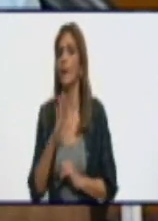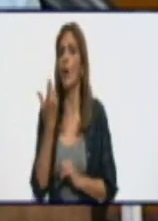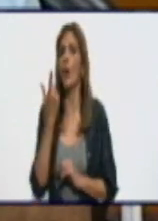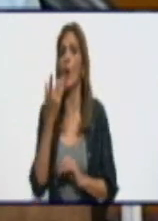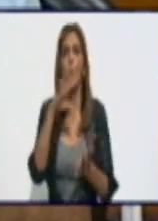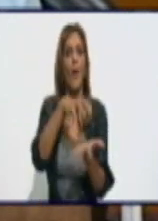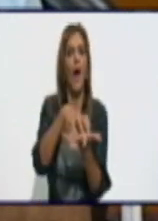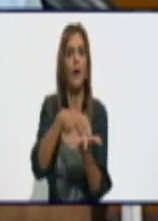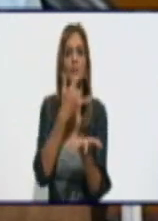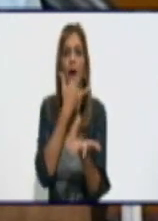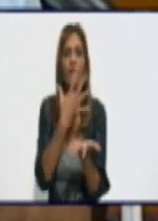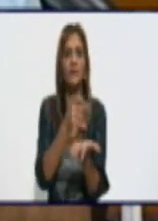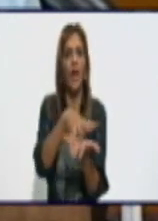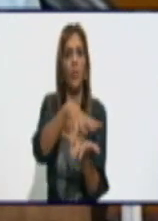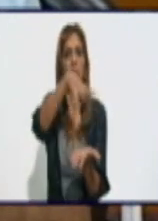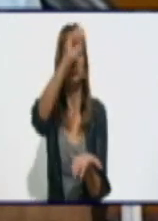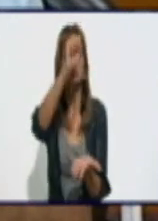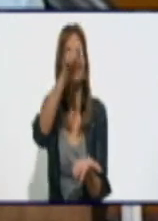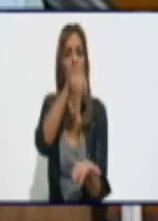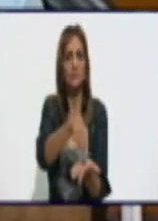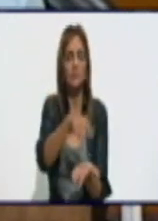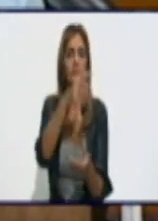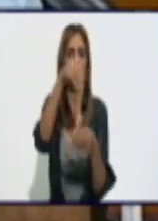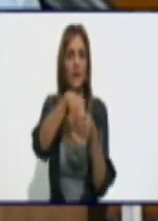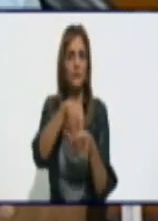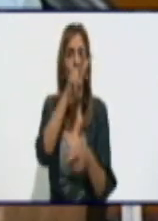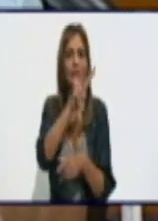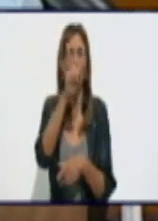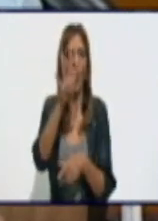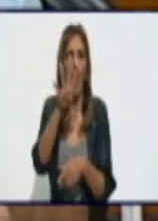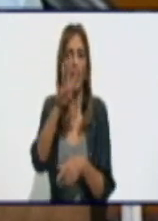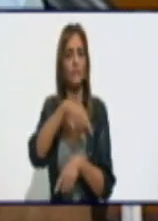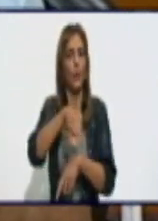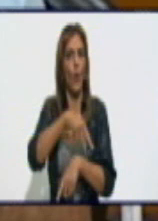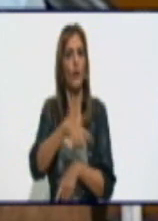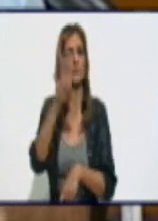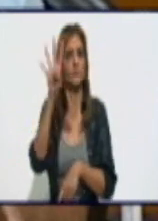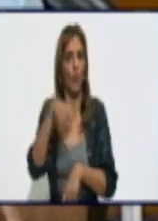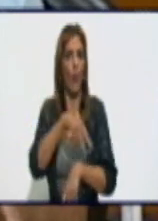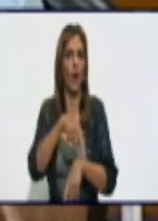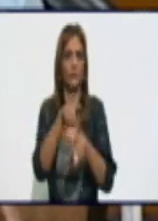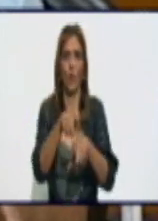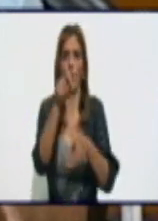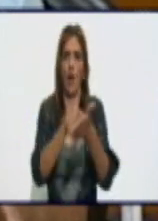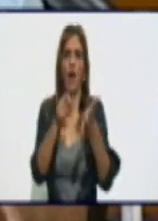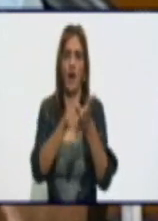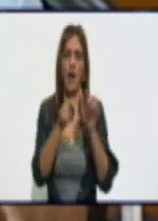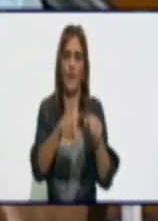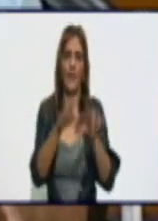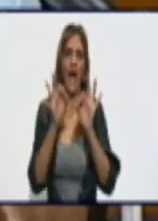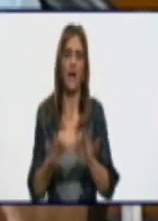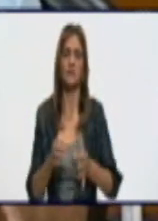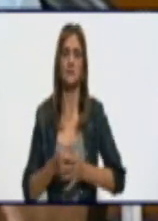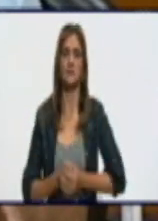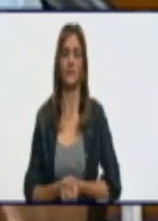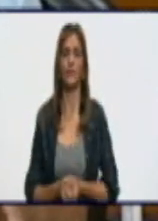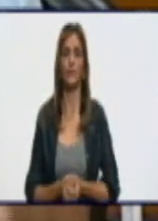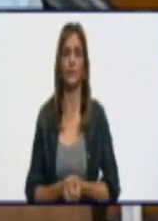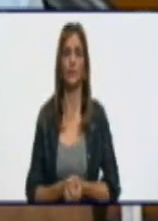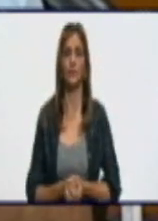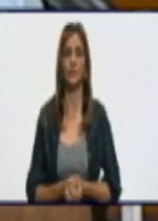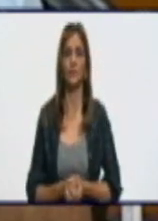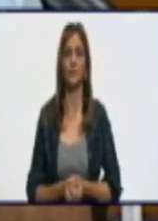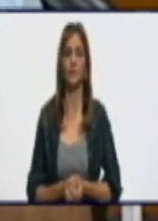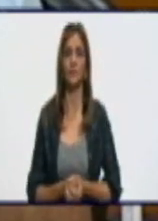las veinte y las veinticuatro horas del propio día. ¿Y a qué responde esto? En el horario citado anteriormente desde las cero cuatro